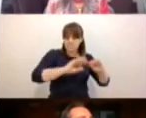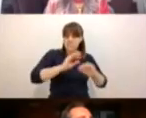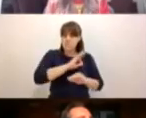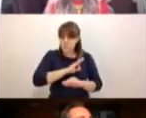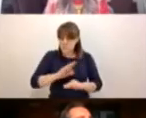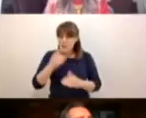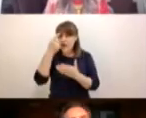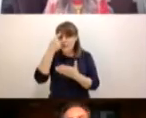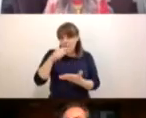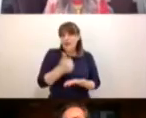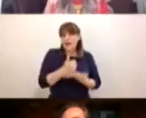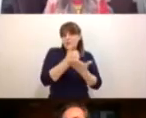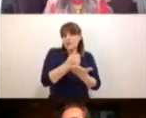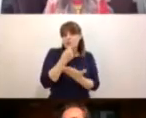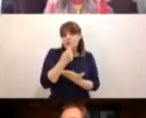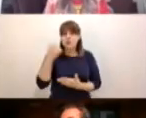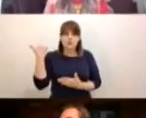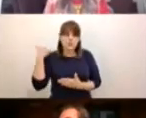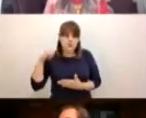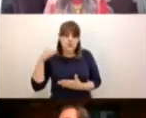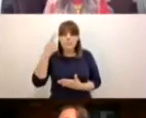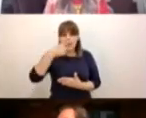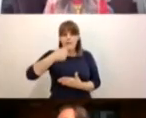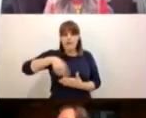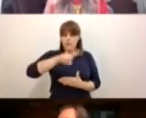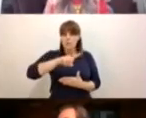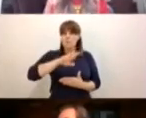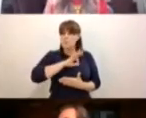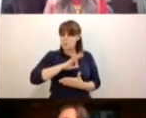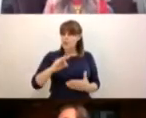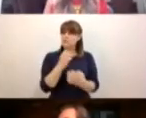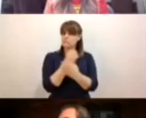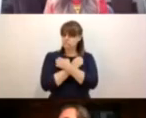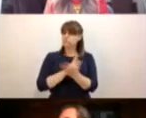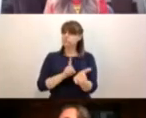Yucatán tengan el derecho a la educación.